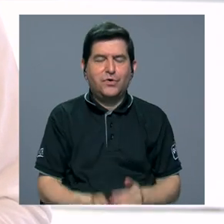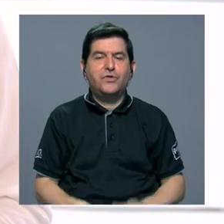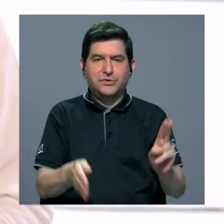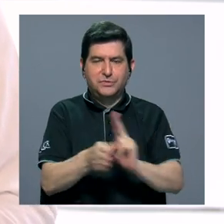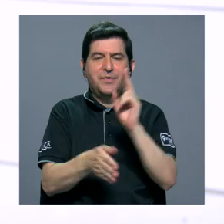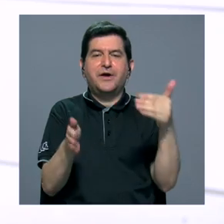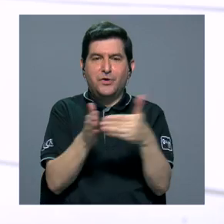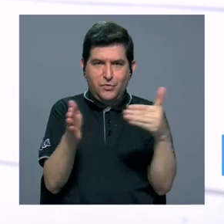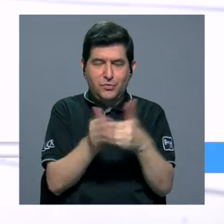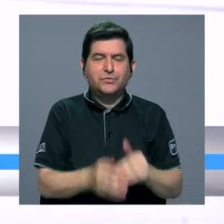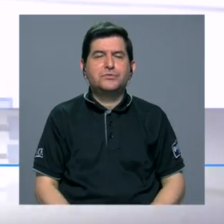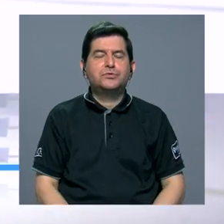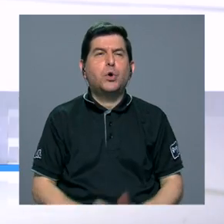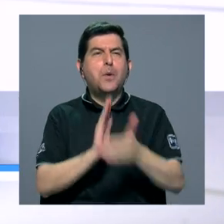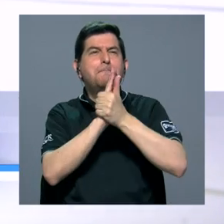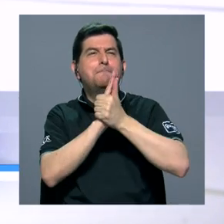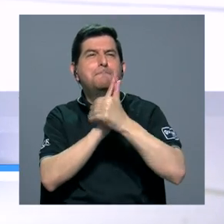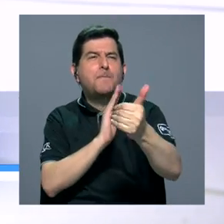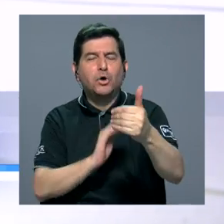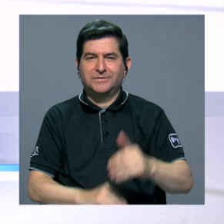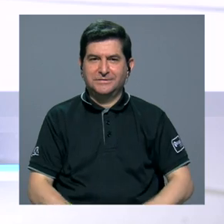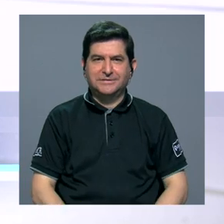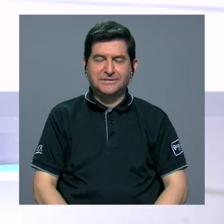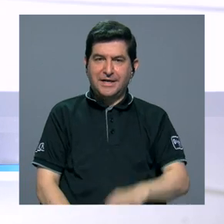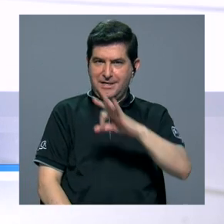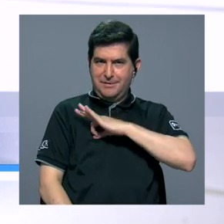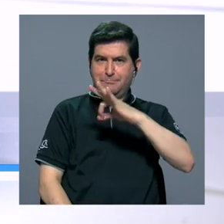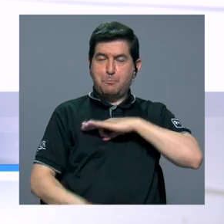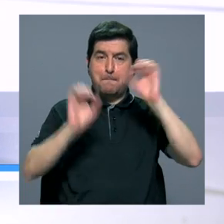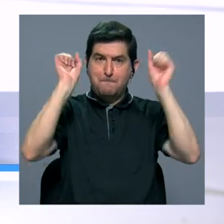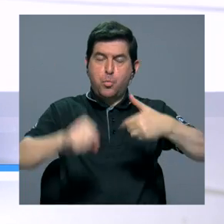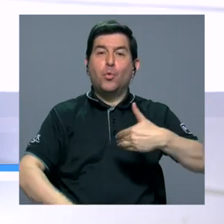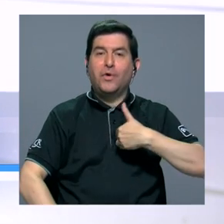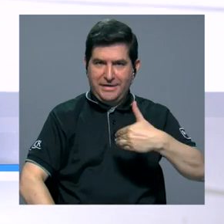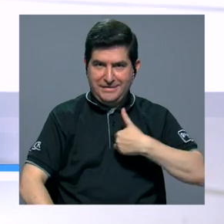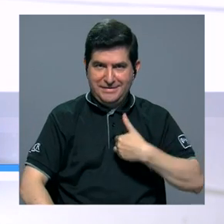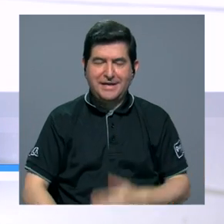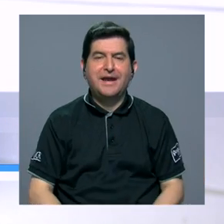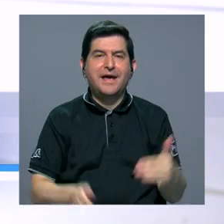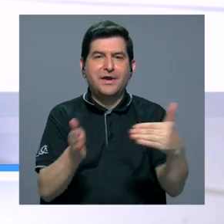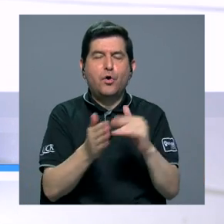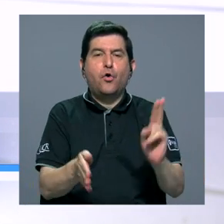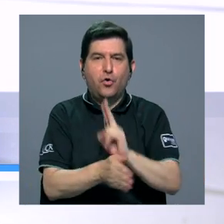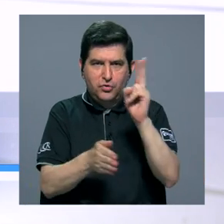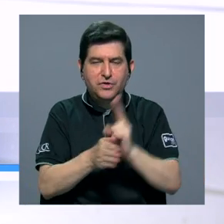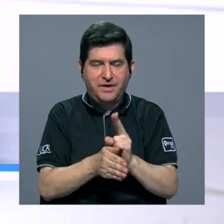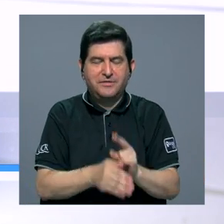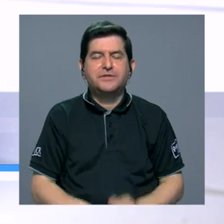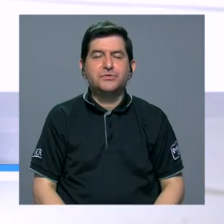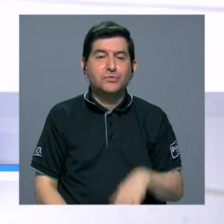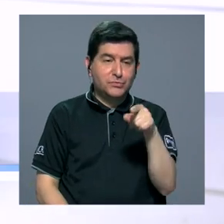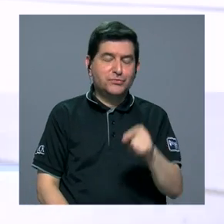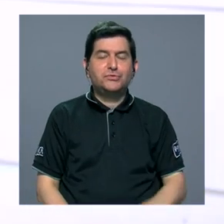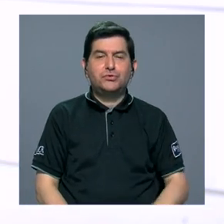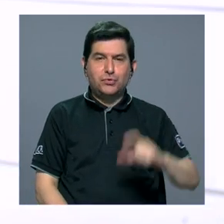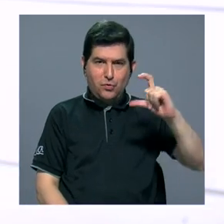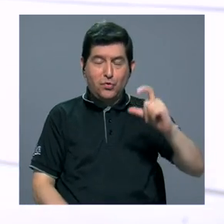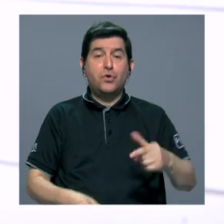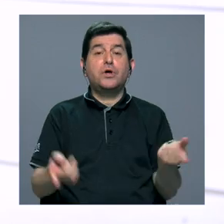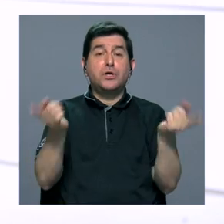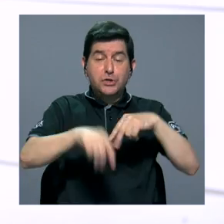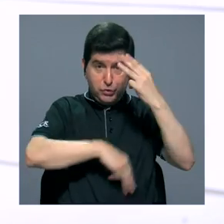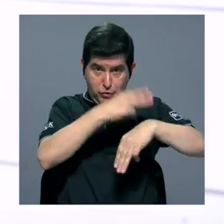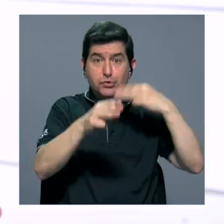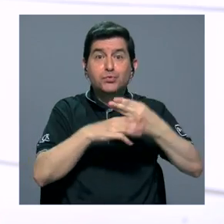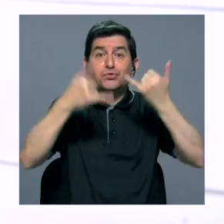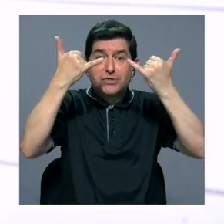reutilización. Uno de los potenciales beneficios que puede tener en la reutilización de las baterías, y es algo que se está dando a nivel